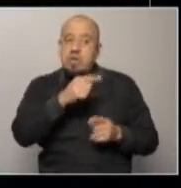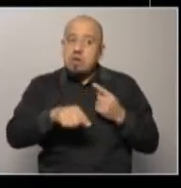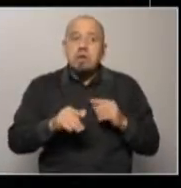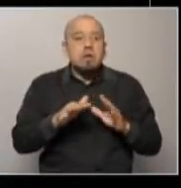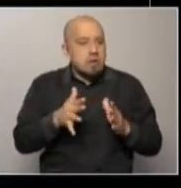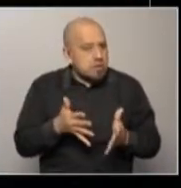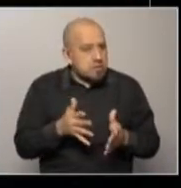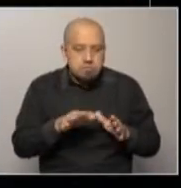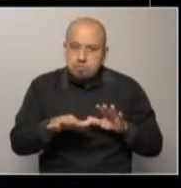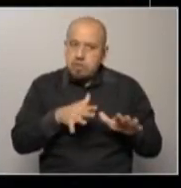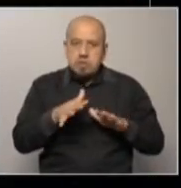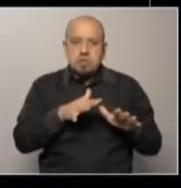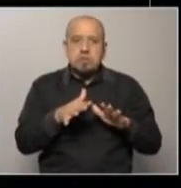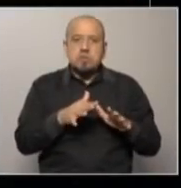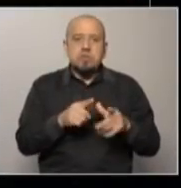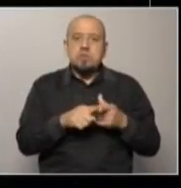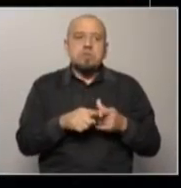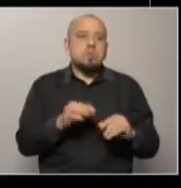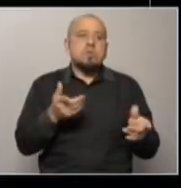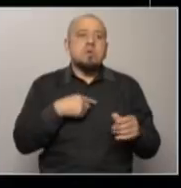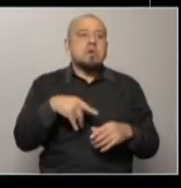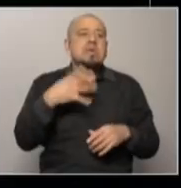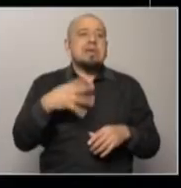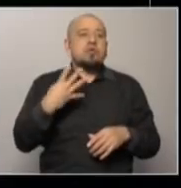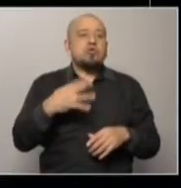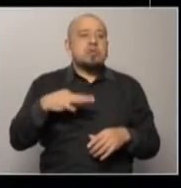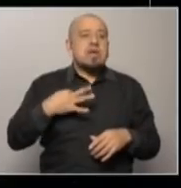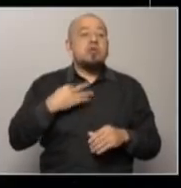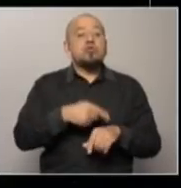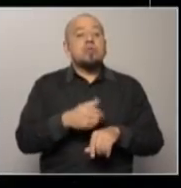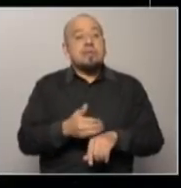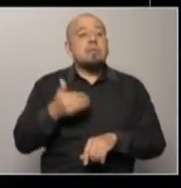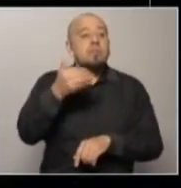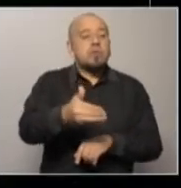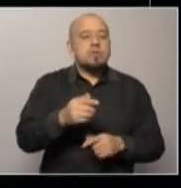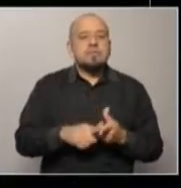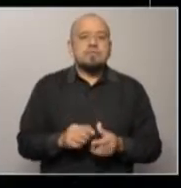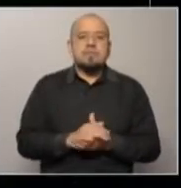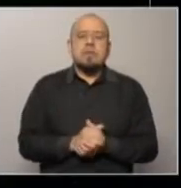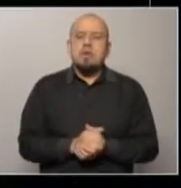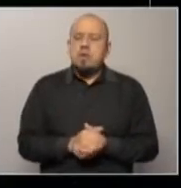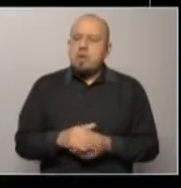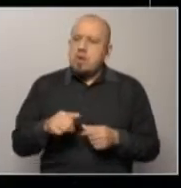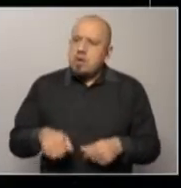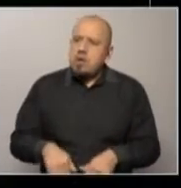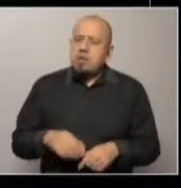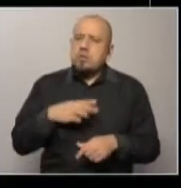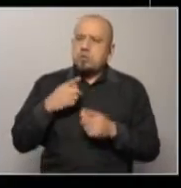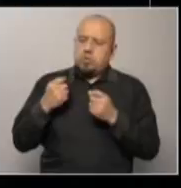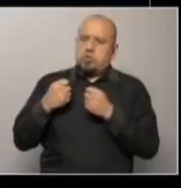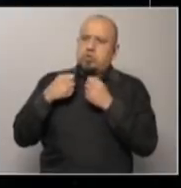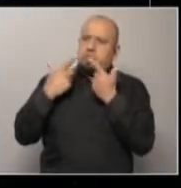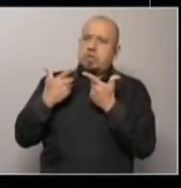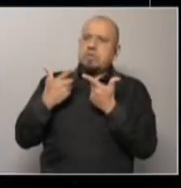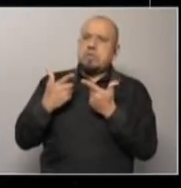parecido, pero 14 años después, ¿no? Con Gavazo. ¿Sabés que una de las cosas que sorprendió por el